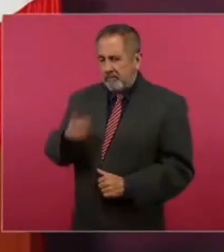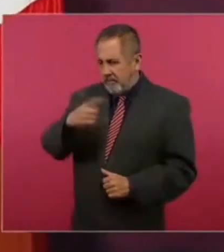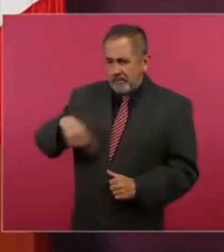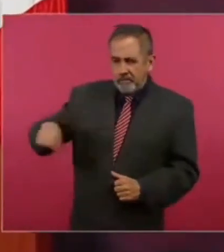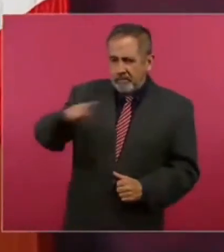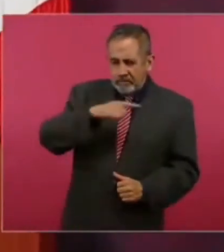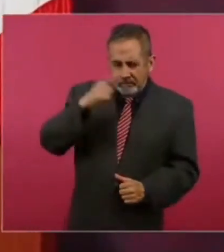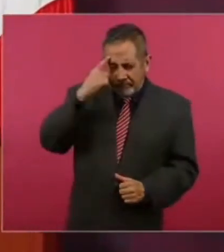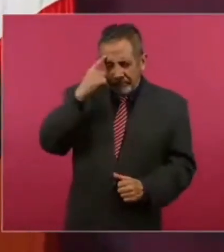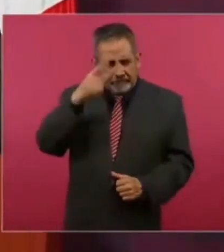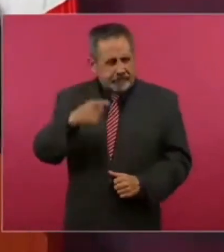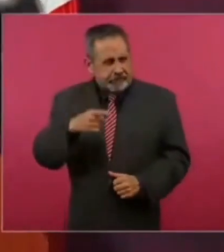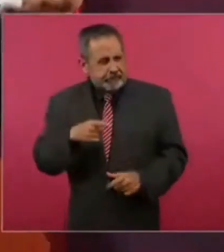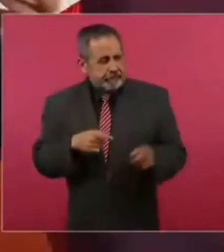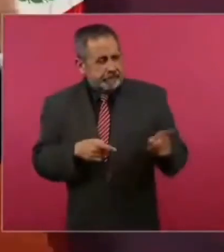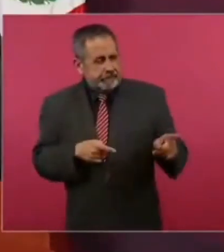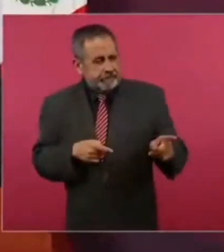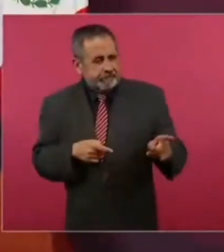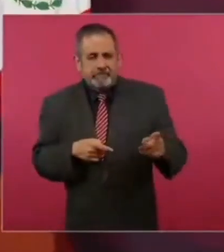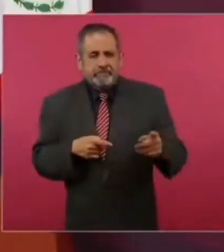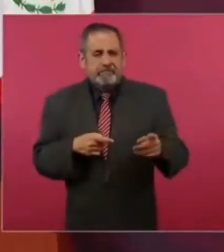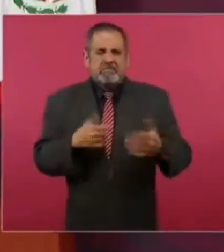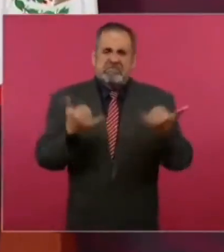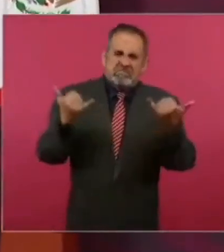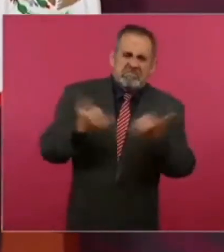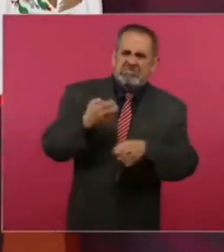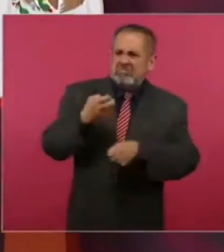tiene que ver con la derecha.